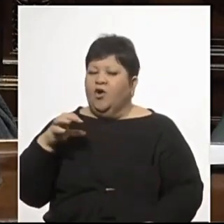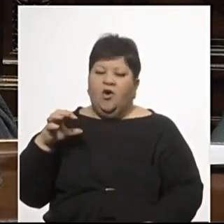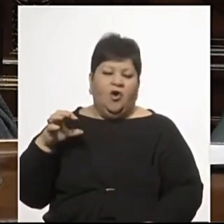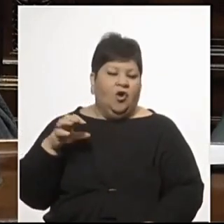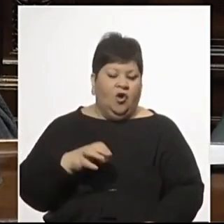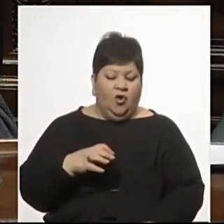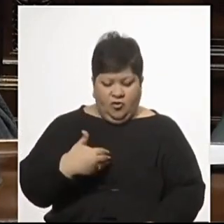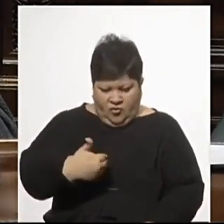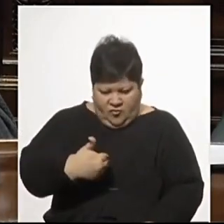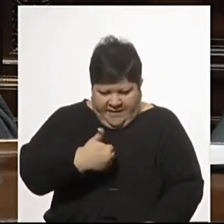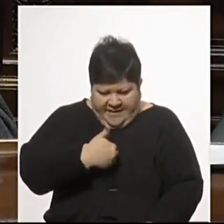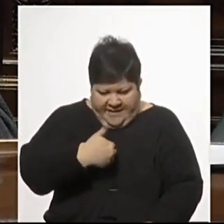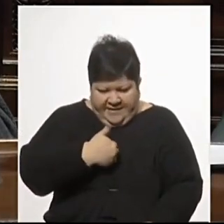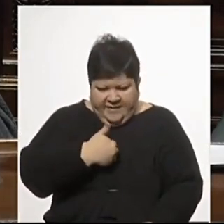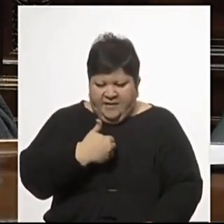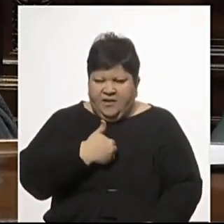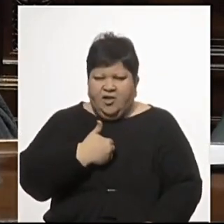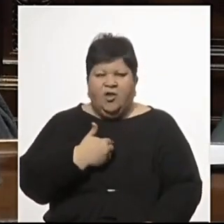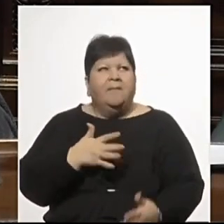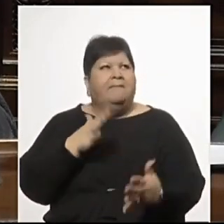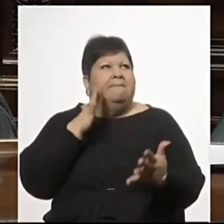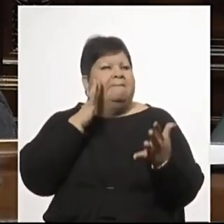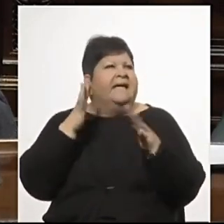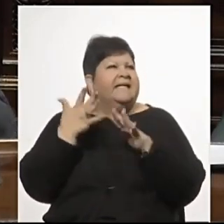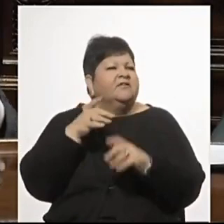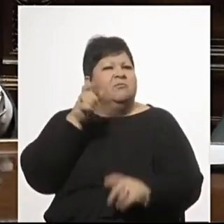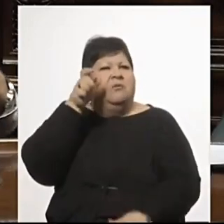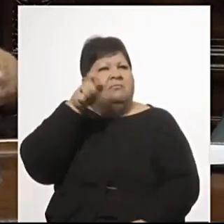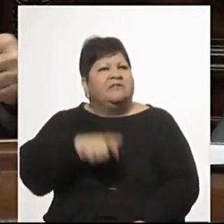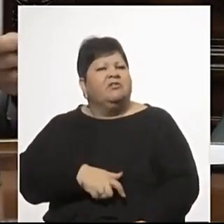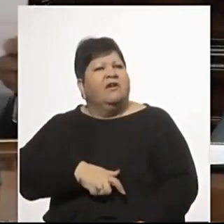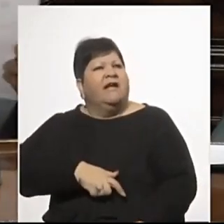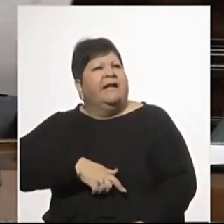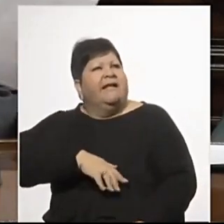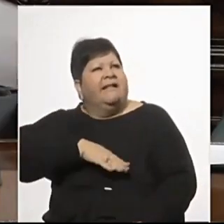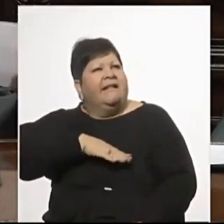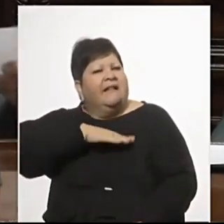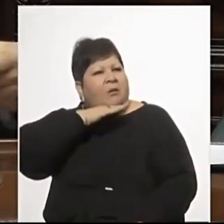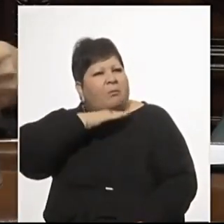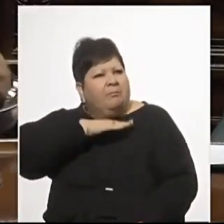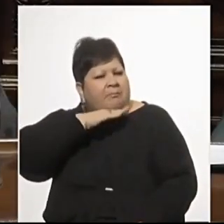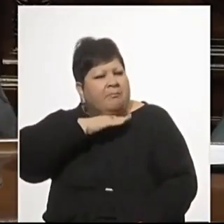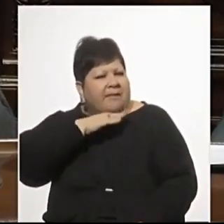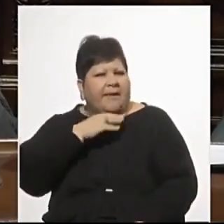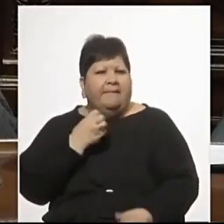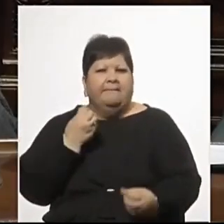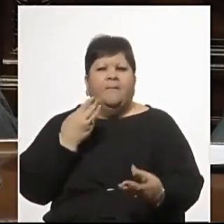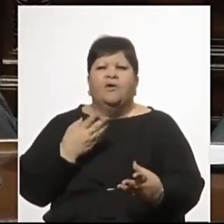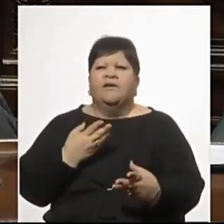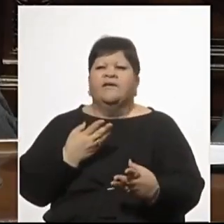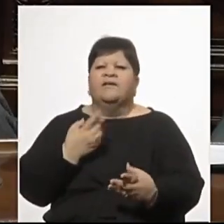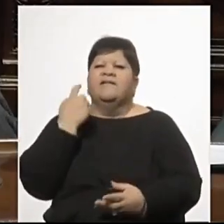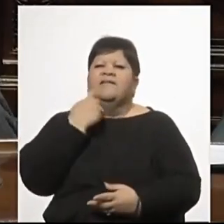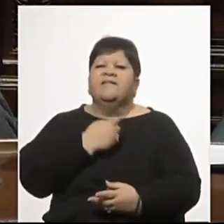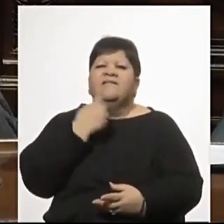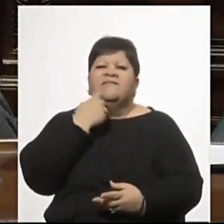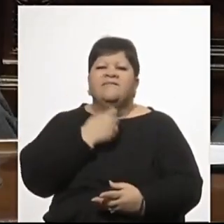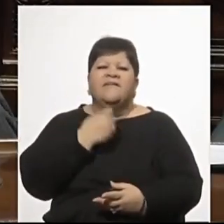estupidizando porque nos hace perder objetividad frente a las cosas.